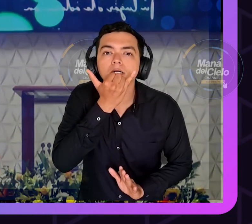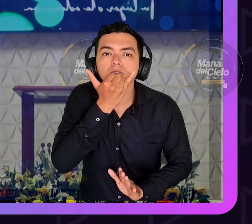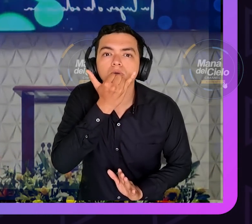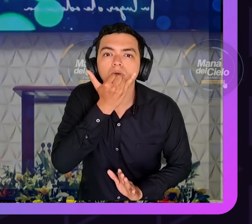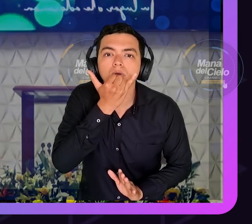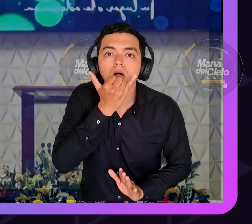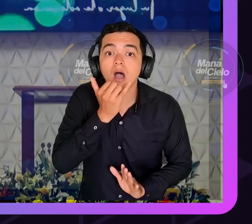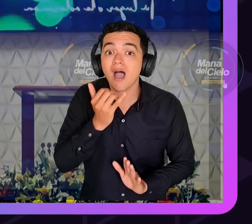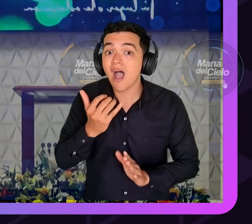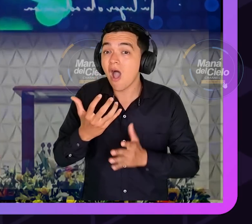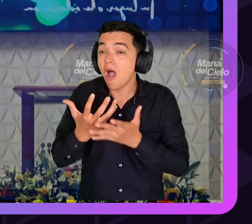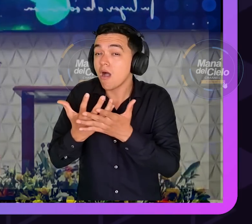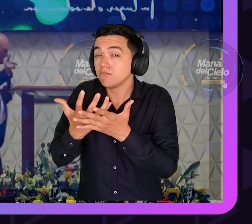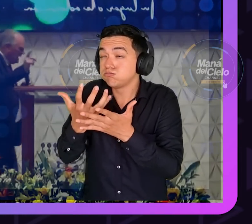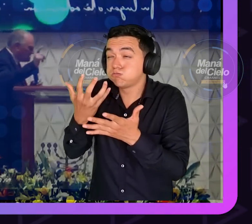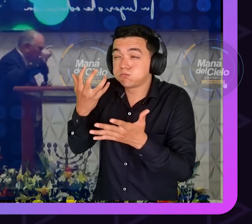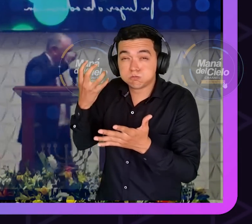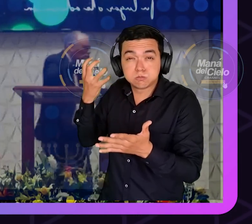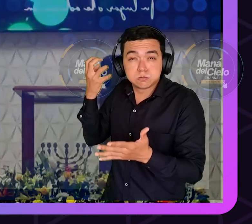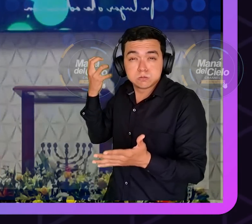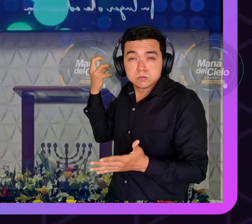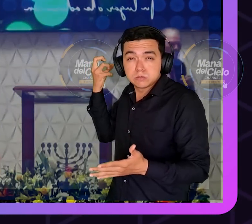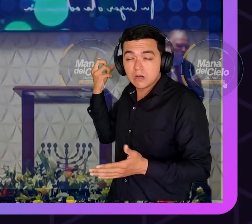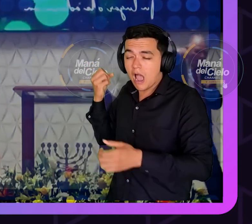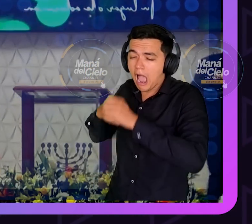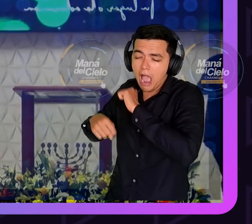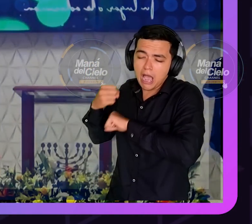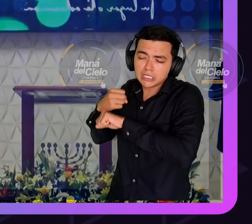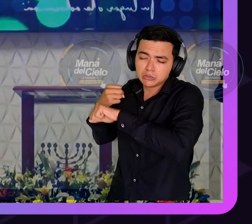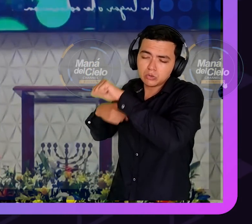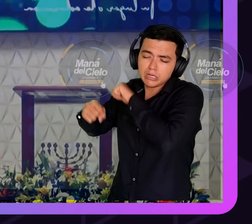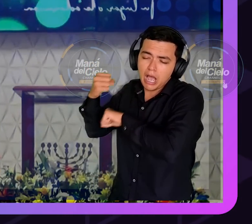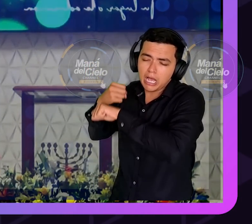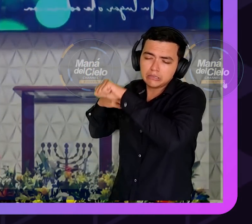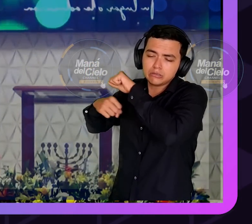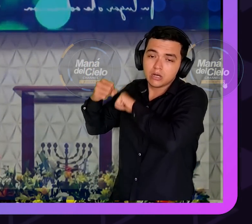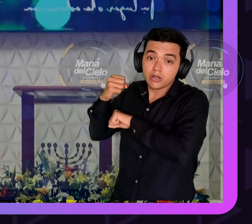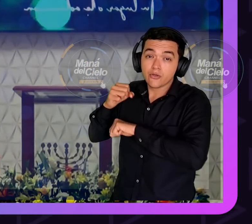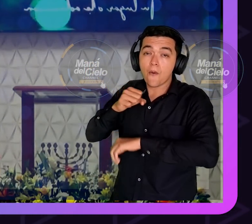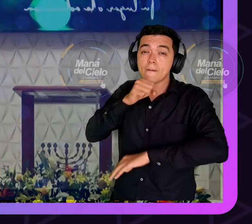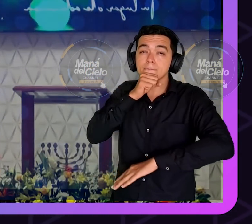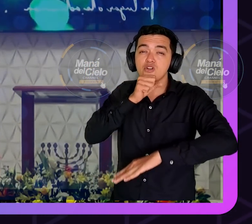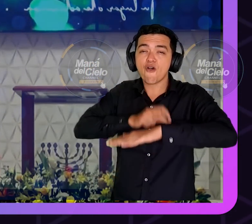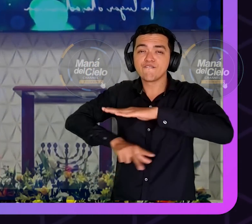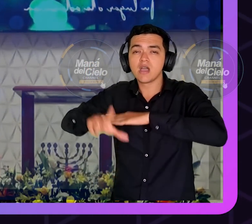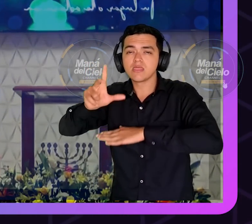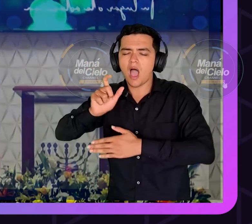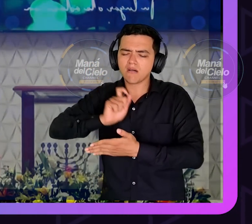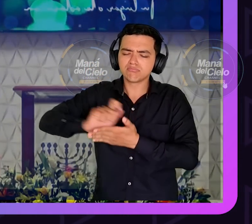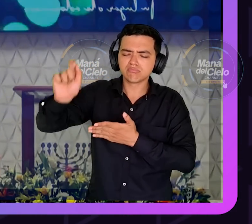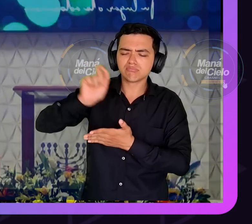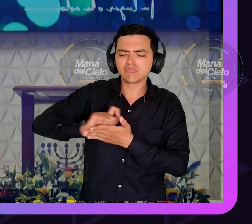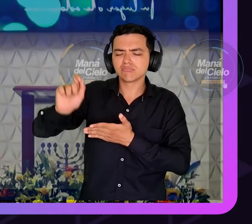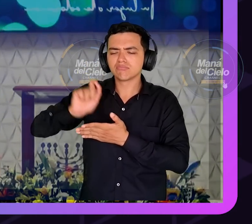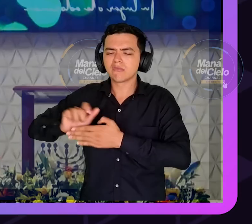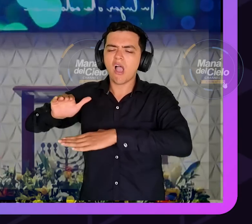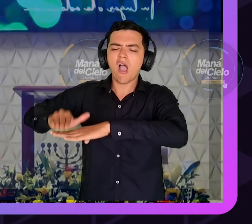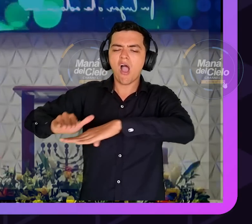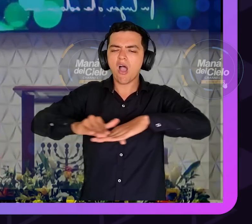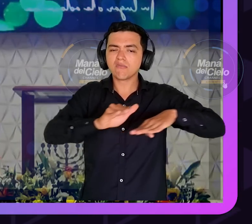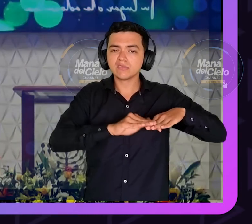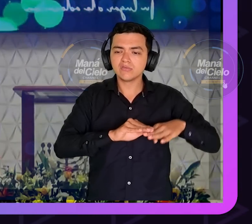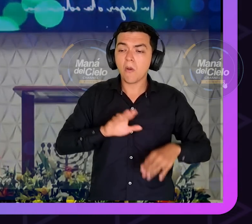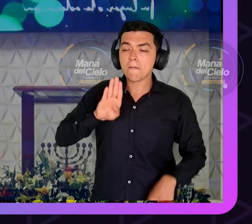antes que pasada así que tú tienes que tener confianza en la biblia que tienes ahí porque ese muchacho creció